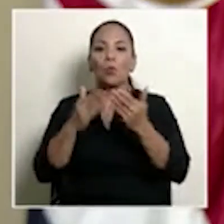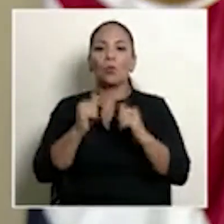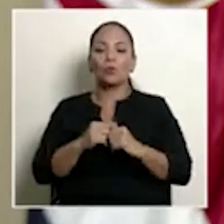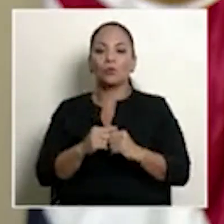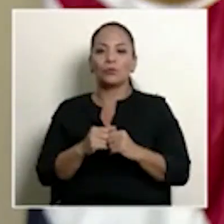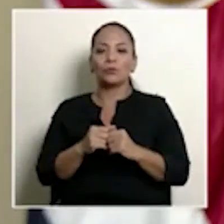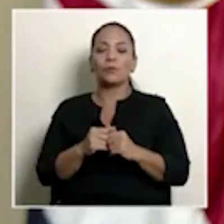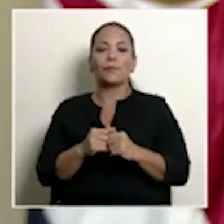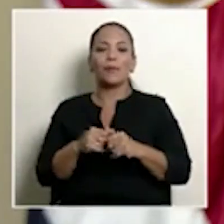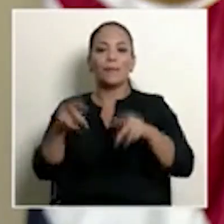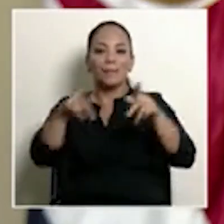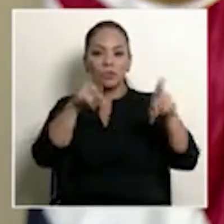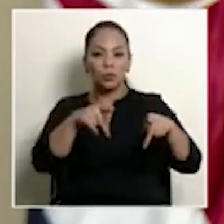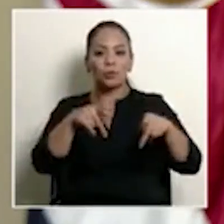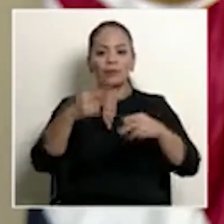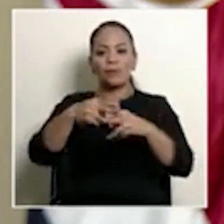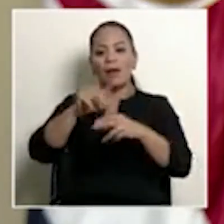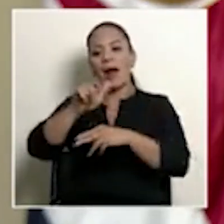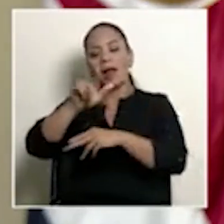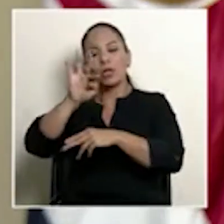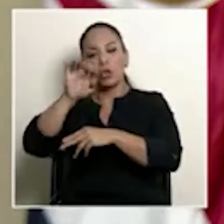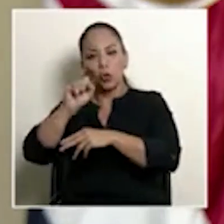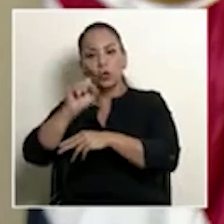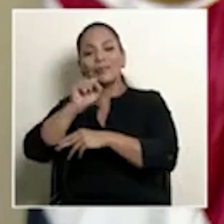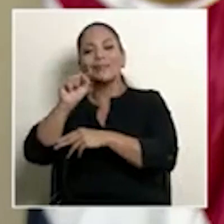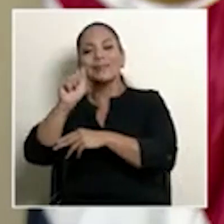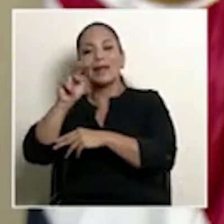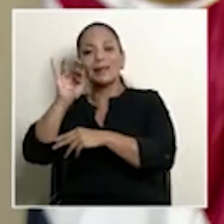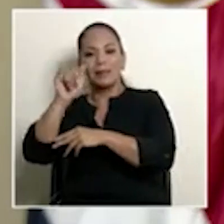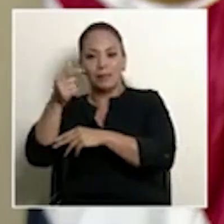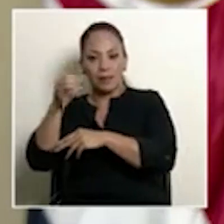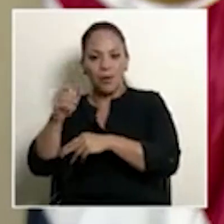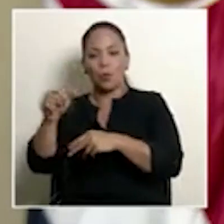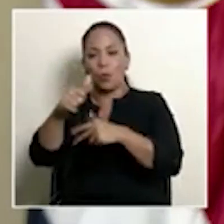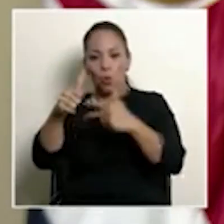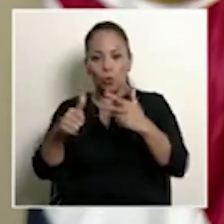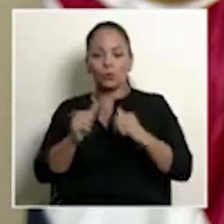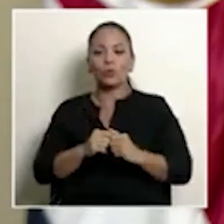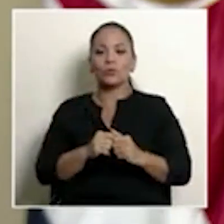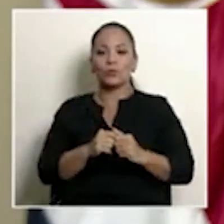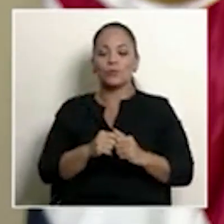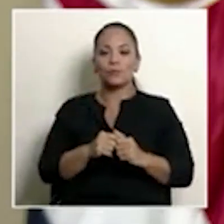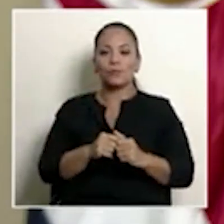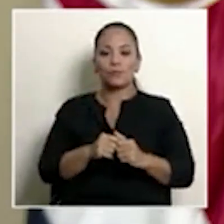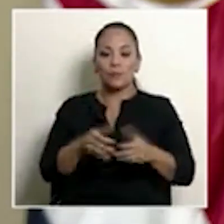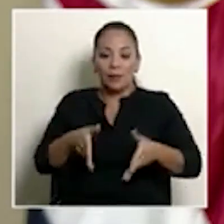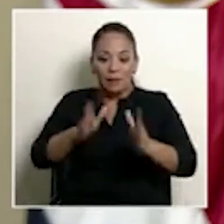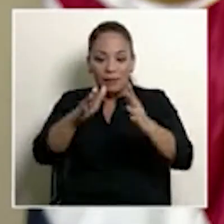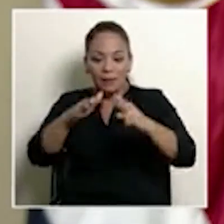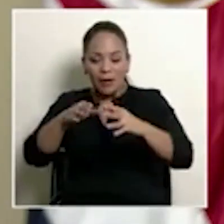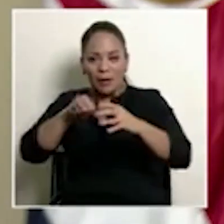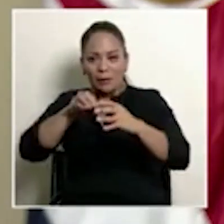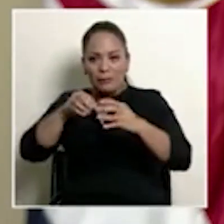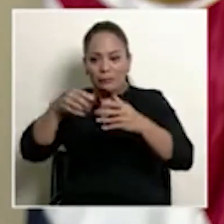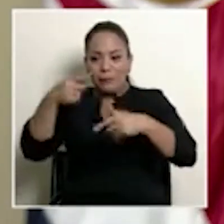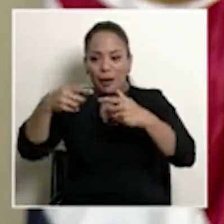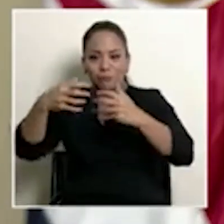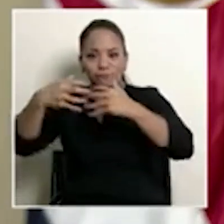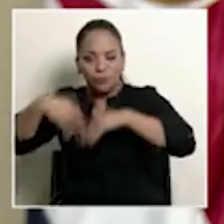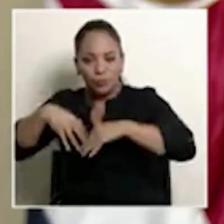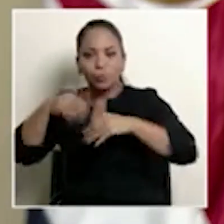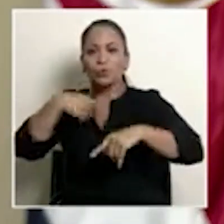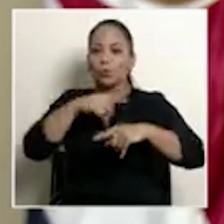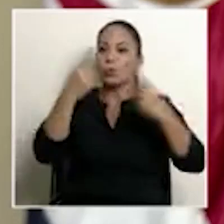y otros puntos que ya se veía que se estaba yendo la carretera, logramos rescatar un par de licitaciones para